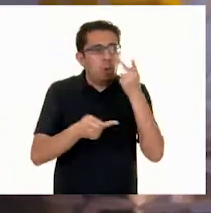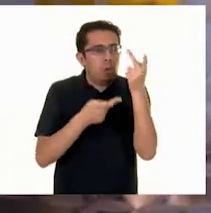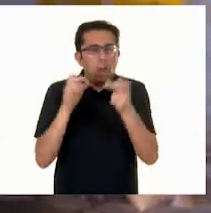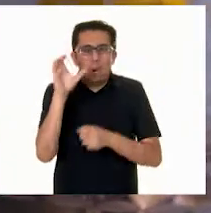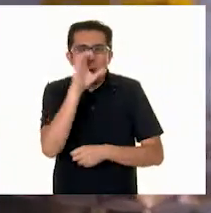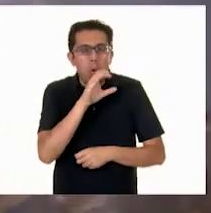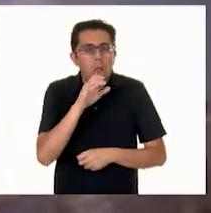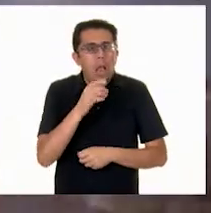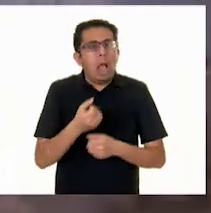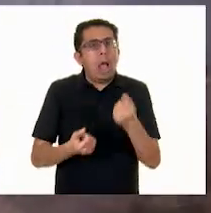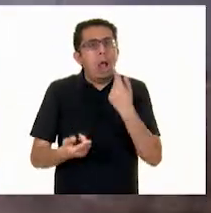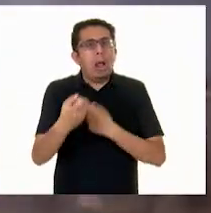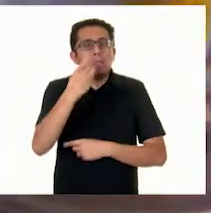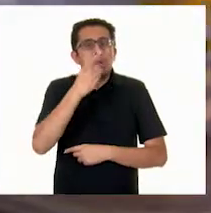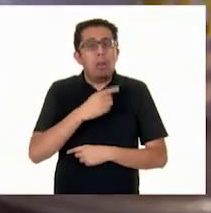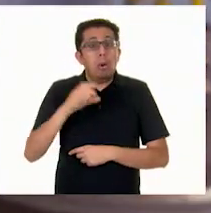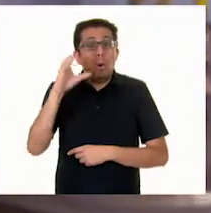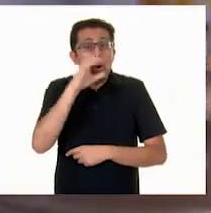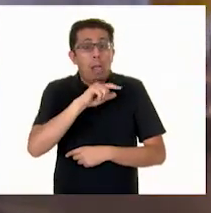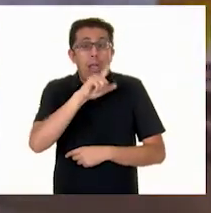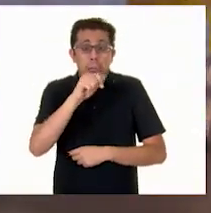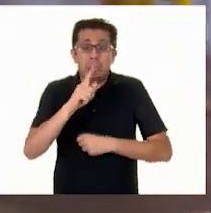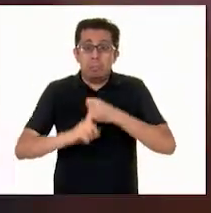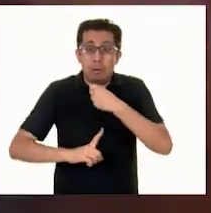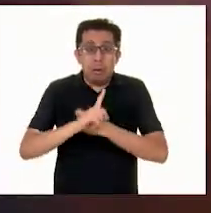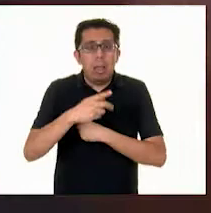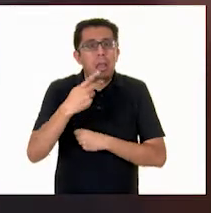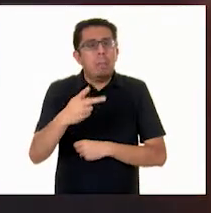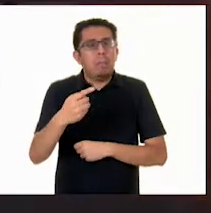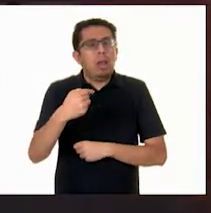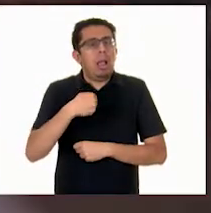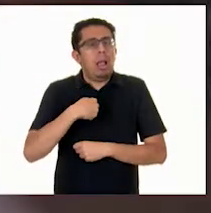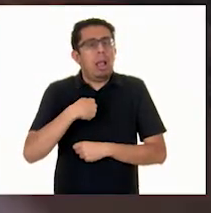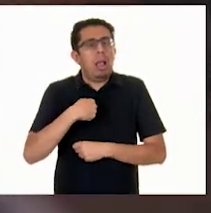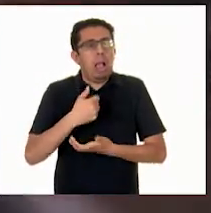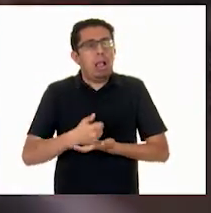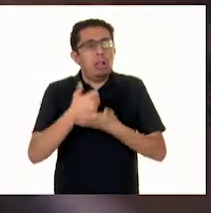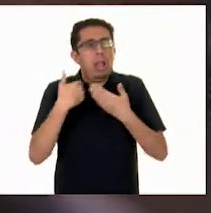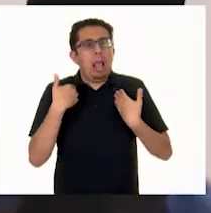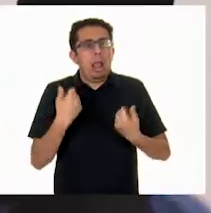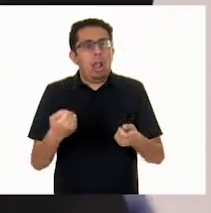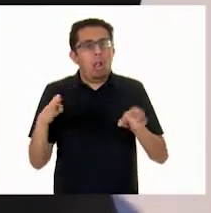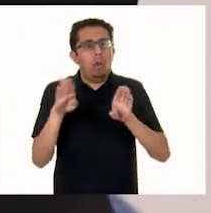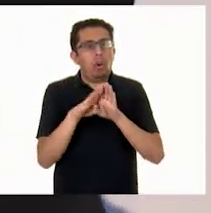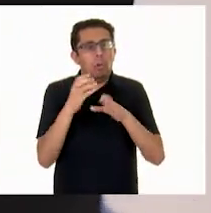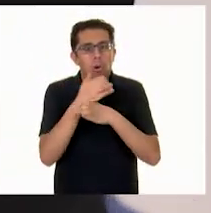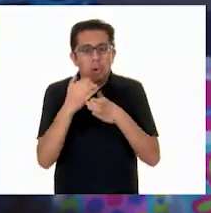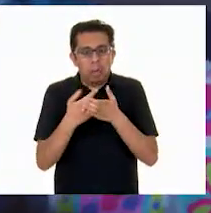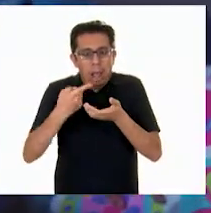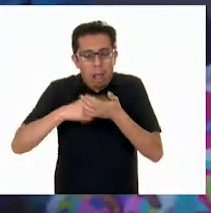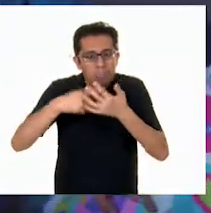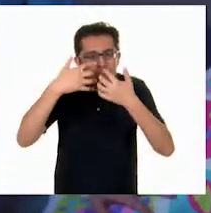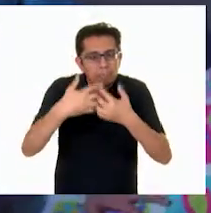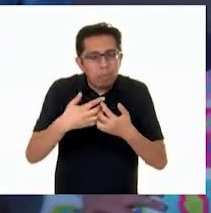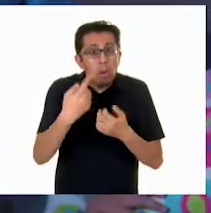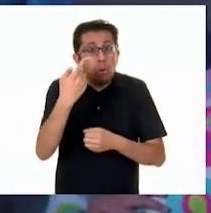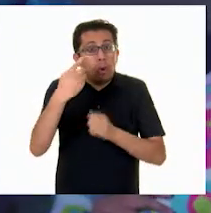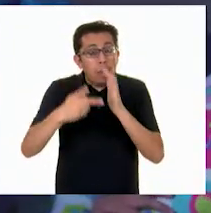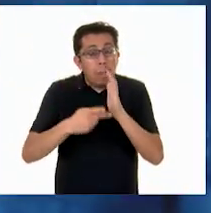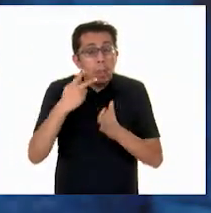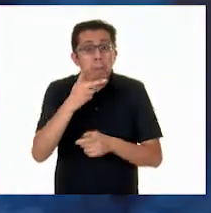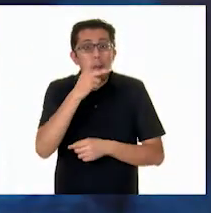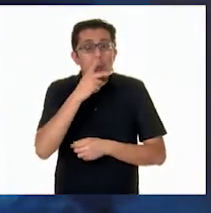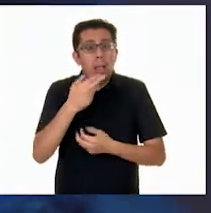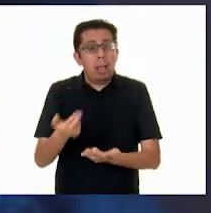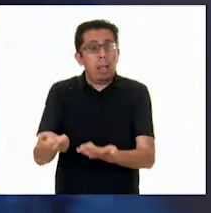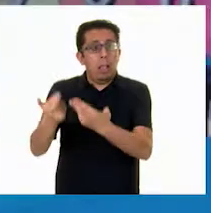Algunos dicen que la curiosidad mató al gato, pero a mí me hizo entender cómo funcionan las cosas. Un día, mi papá